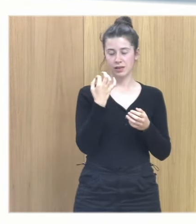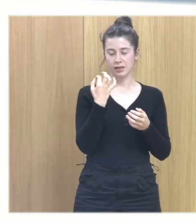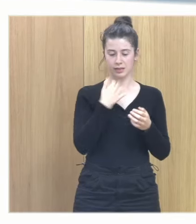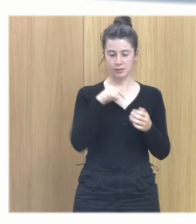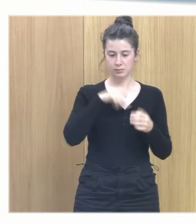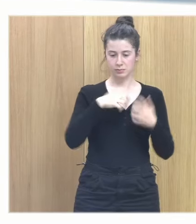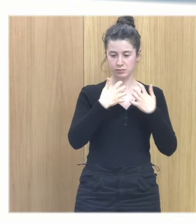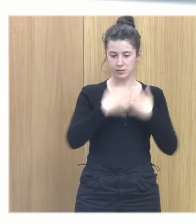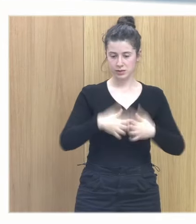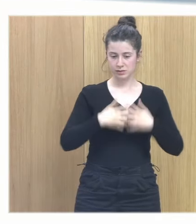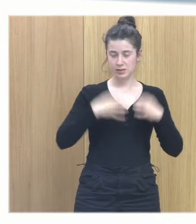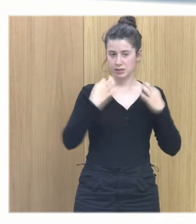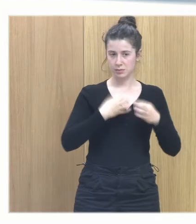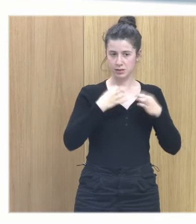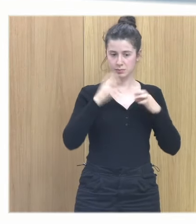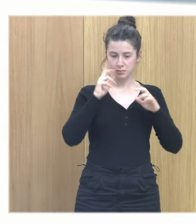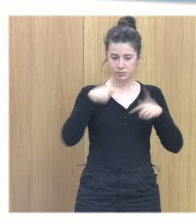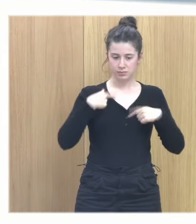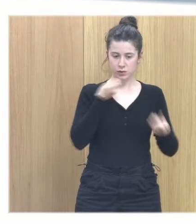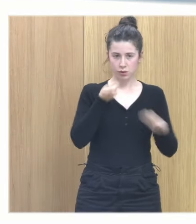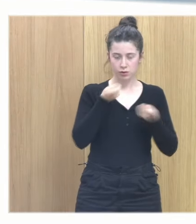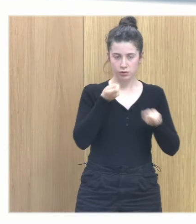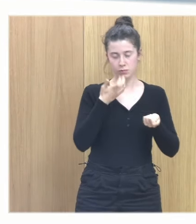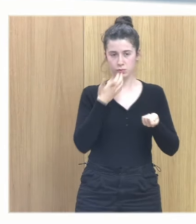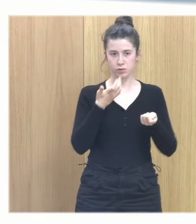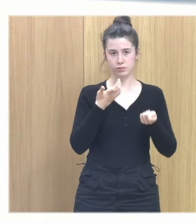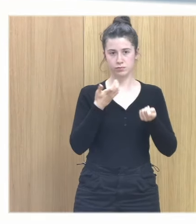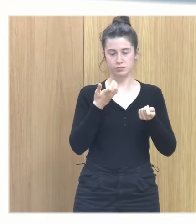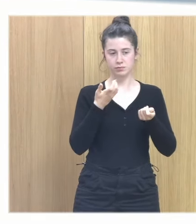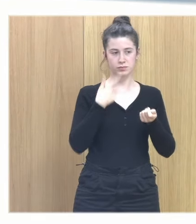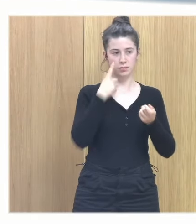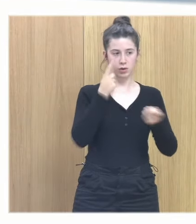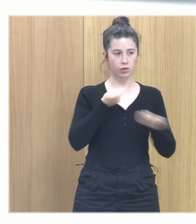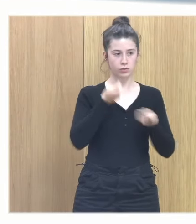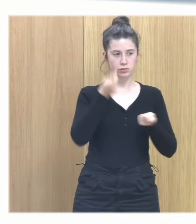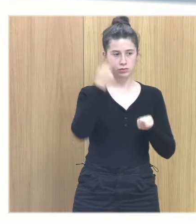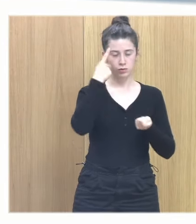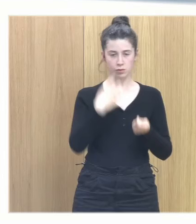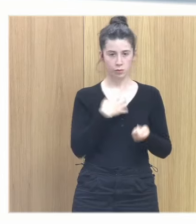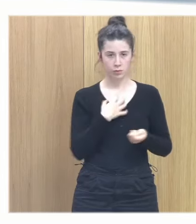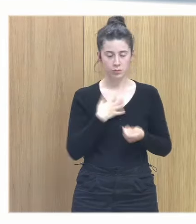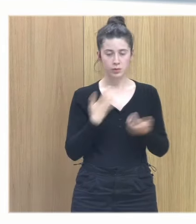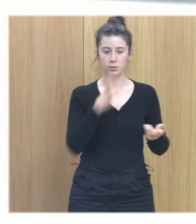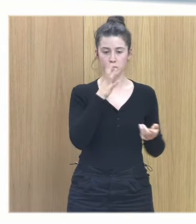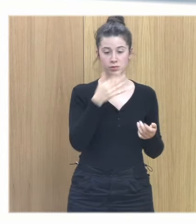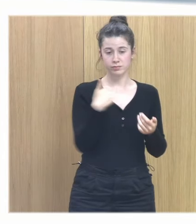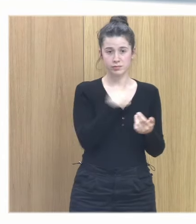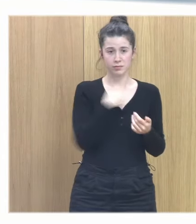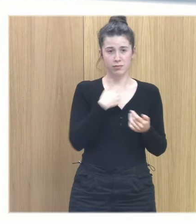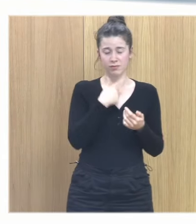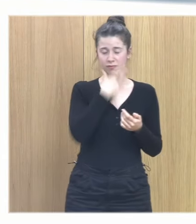supervisión para no perder el norte porque lo fácil que es colocarnos en eso fruto desde nuestra